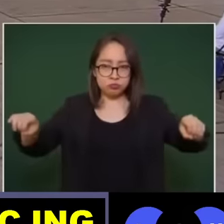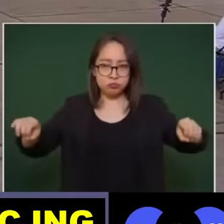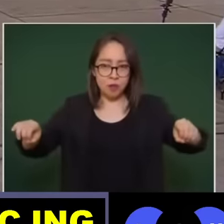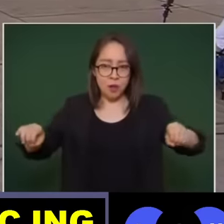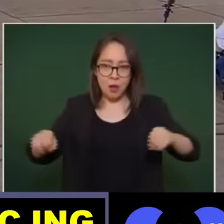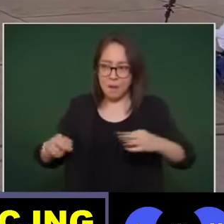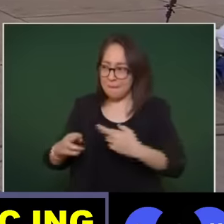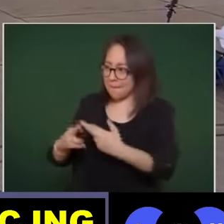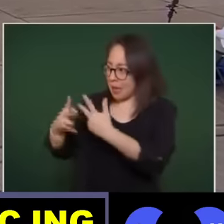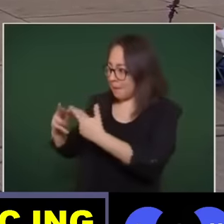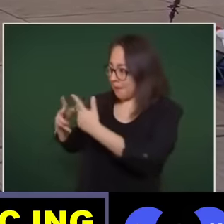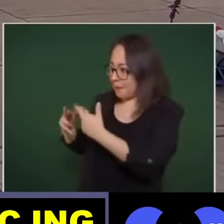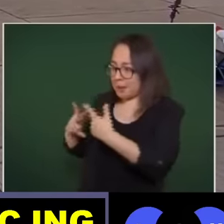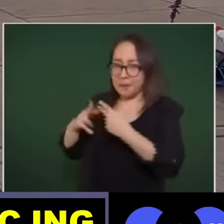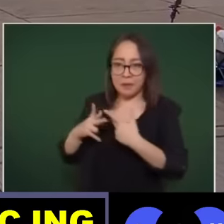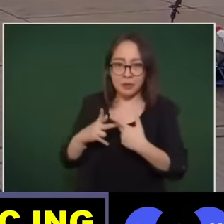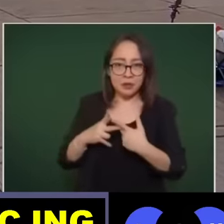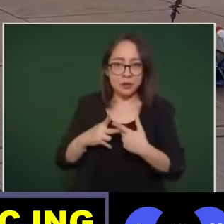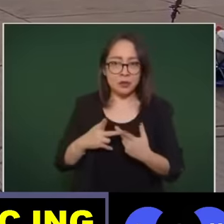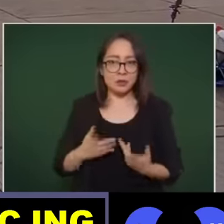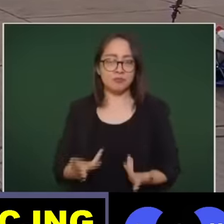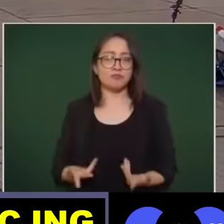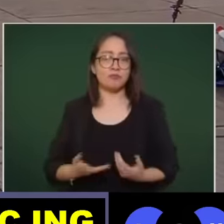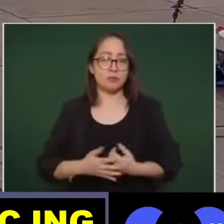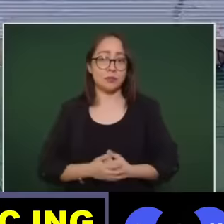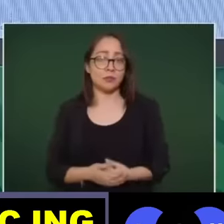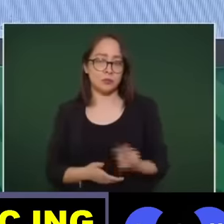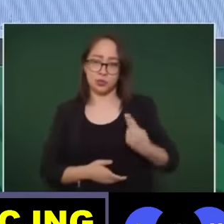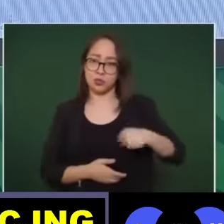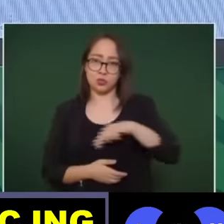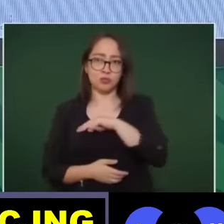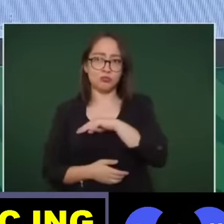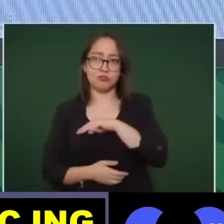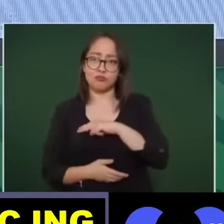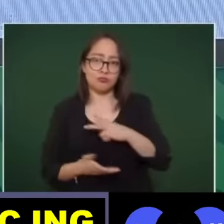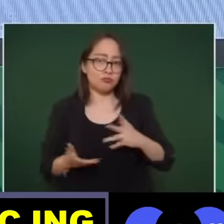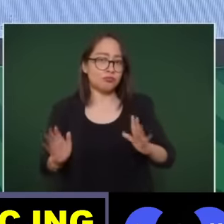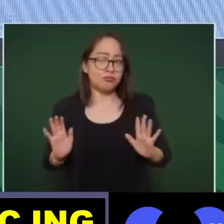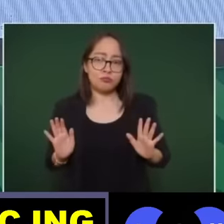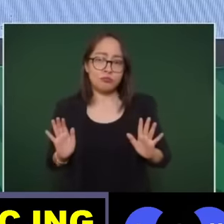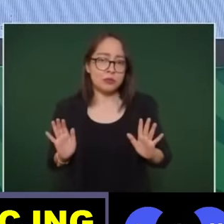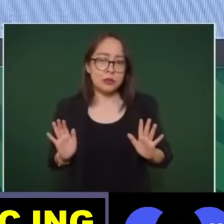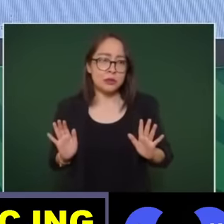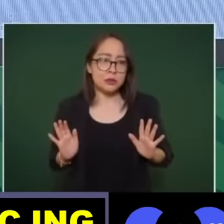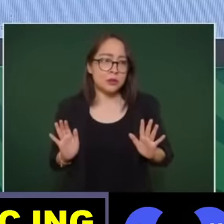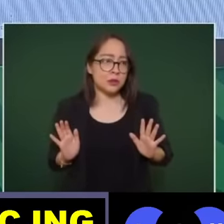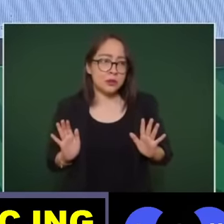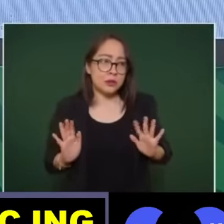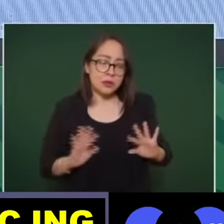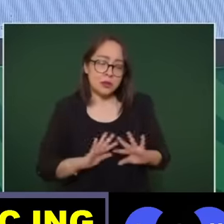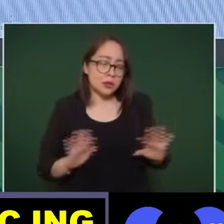y nos quedamos sin combustible como